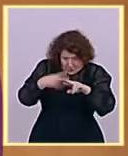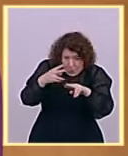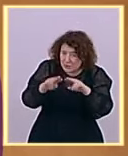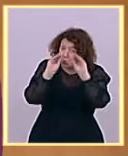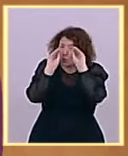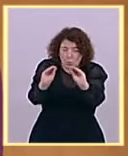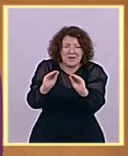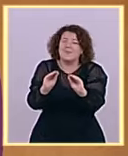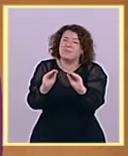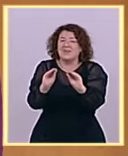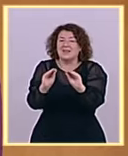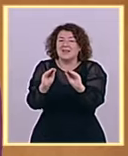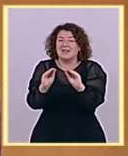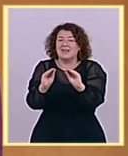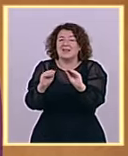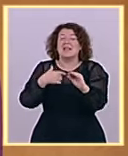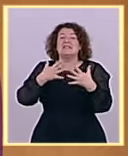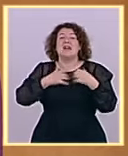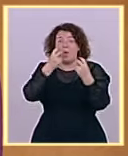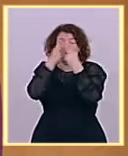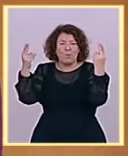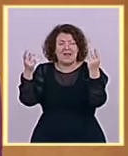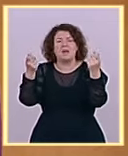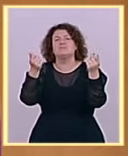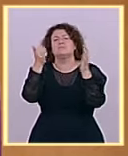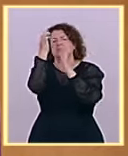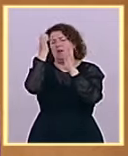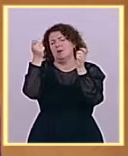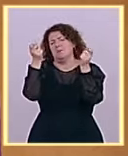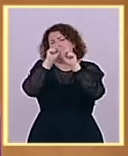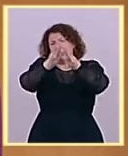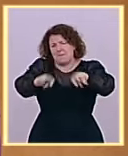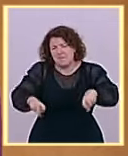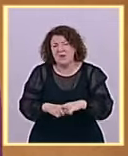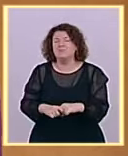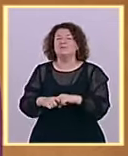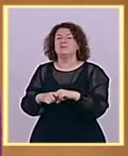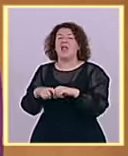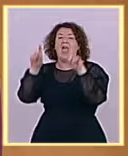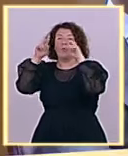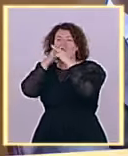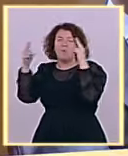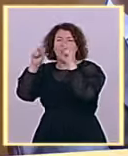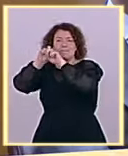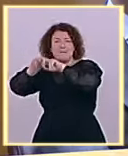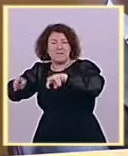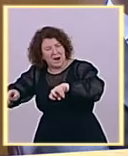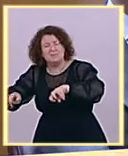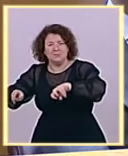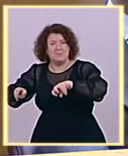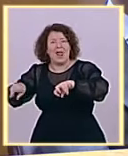a la educación pública, que la disfrutan todos, para mejorar la situación económica, el ahorro de esas élites.